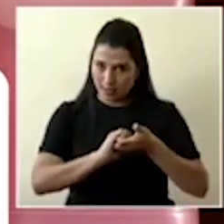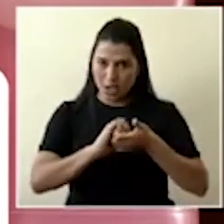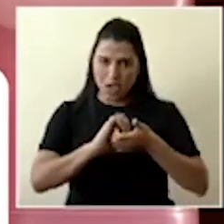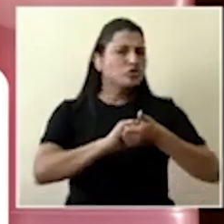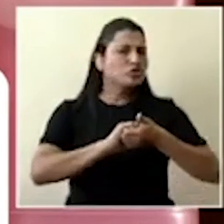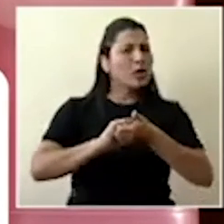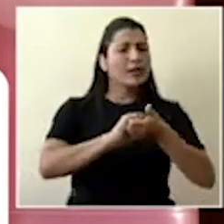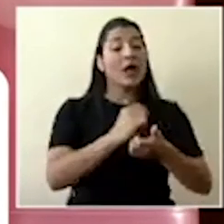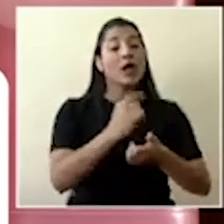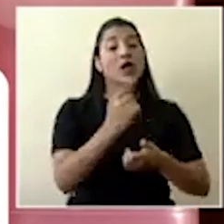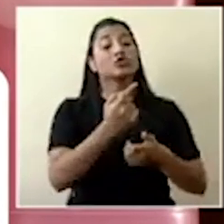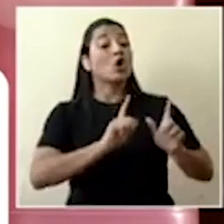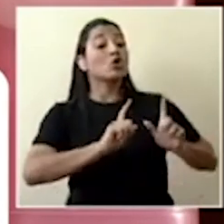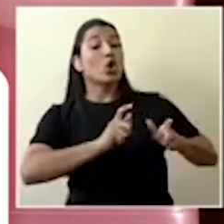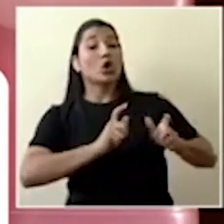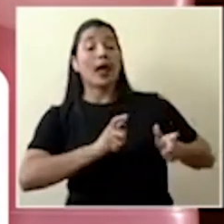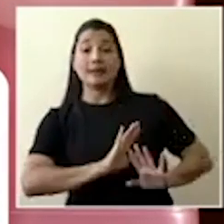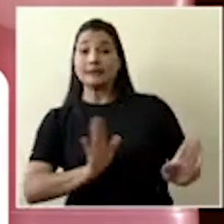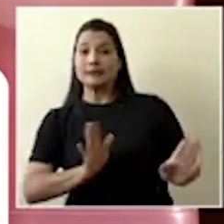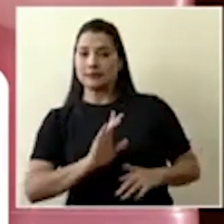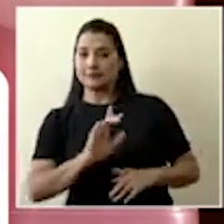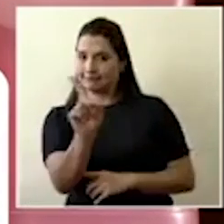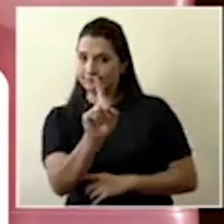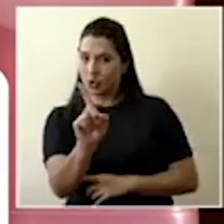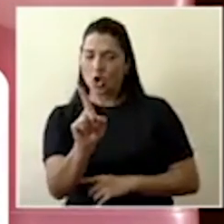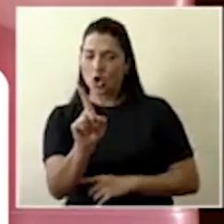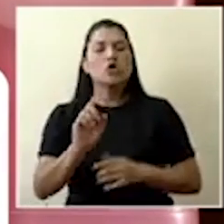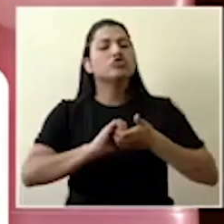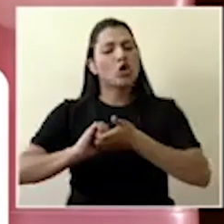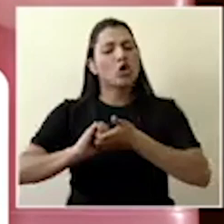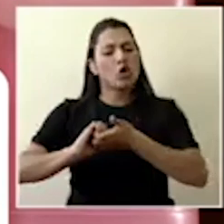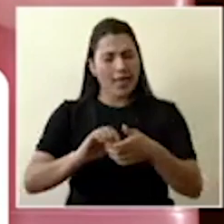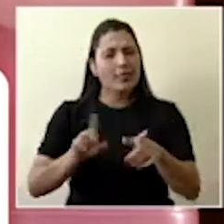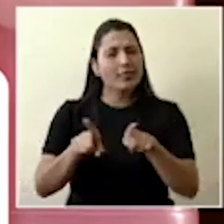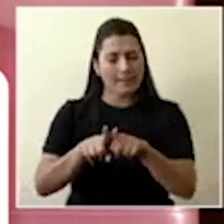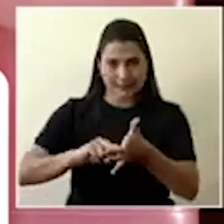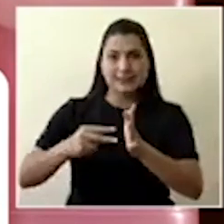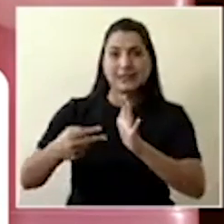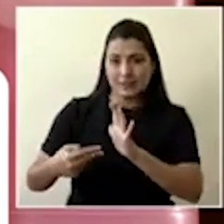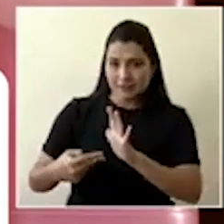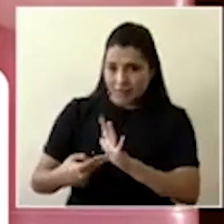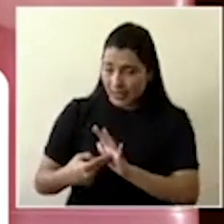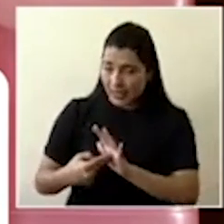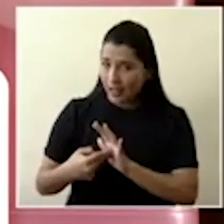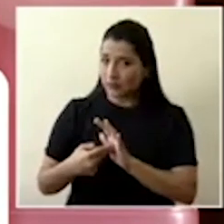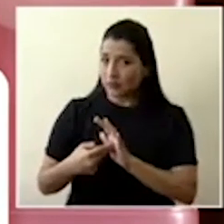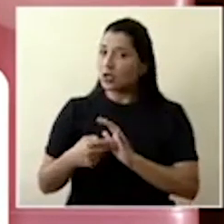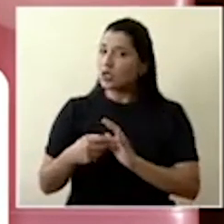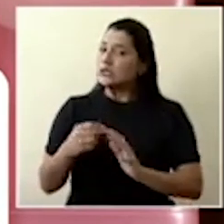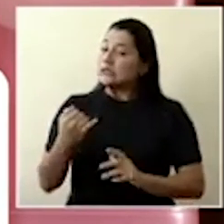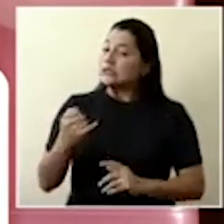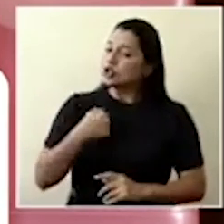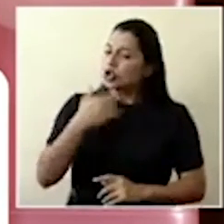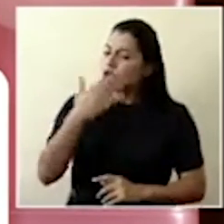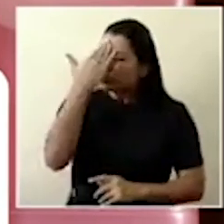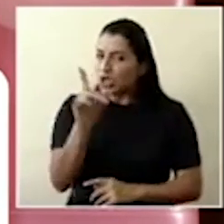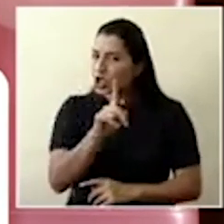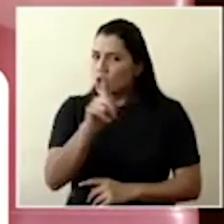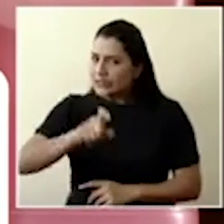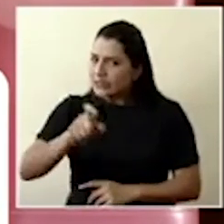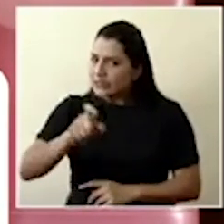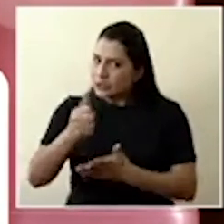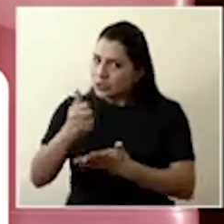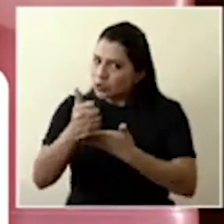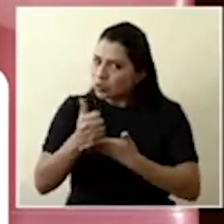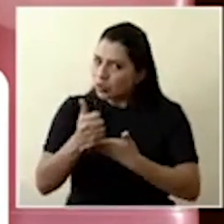solamente donar algo que uno tiene, significa también evitar obtener una ayuda que no estoy necesitando. Así que